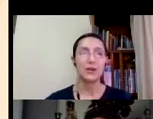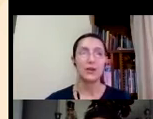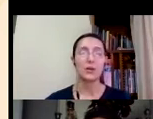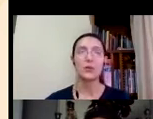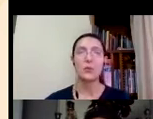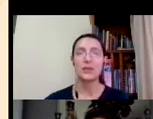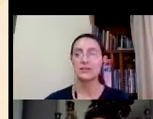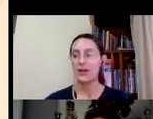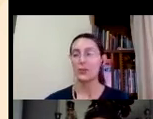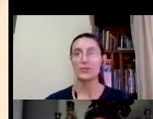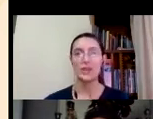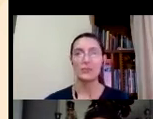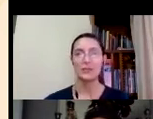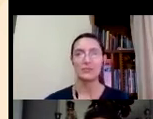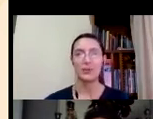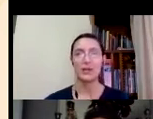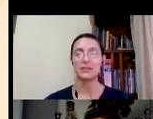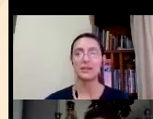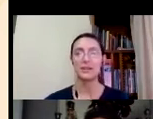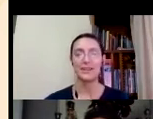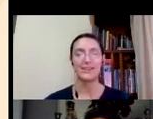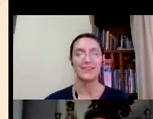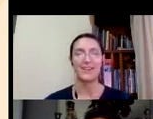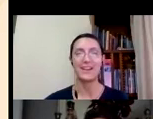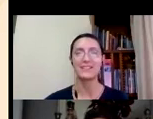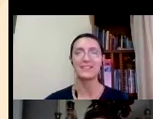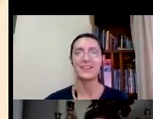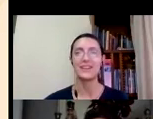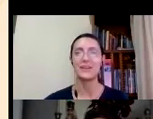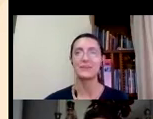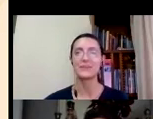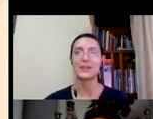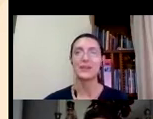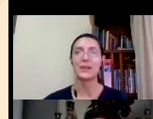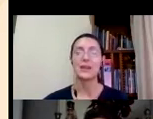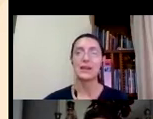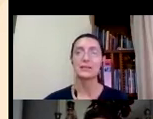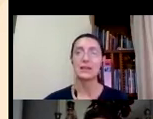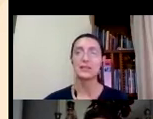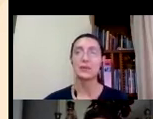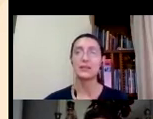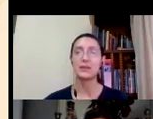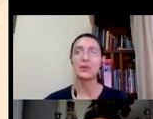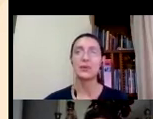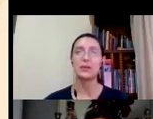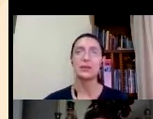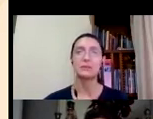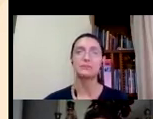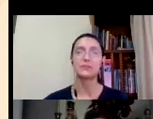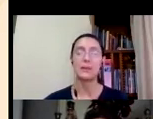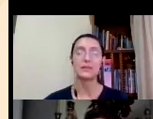ahora ¿cómo comienza un día? pues por el este el este es ese objetivo